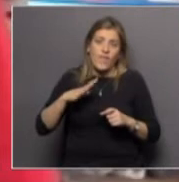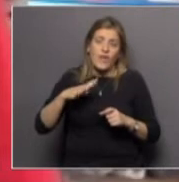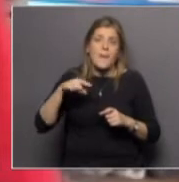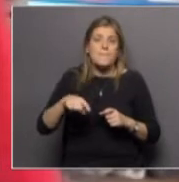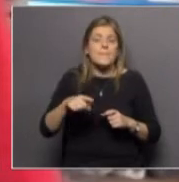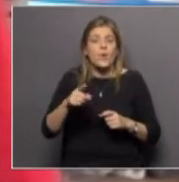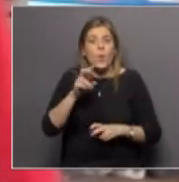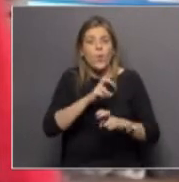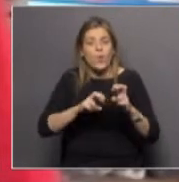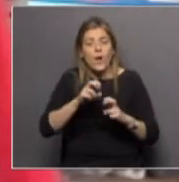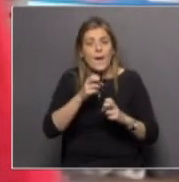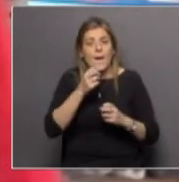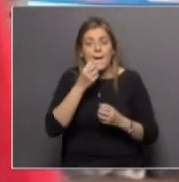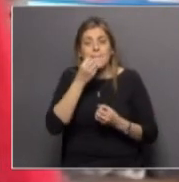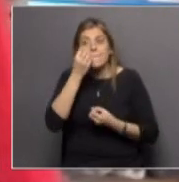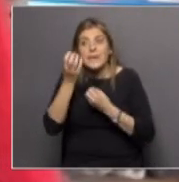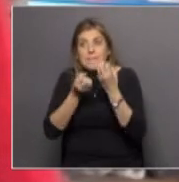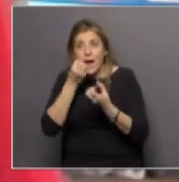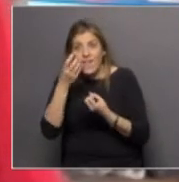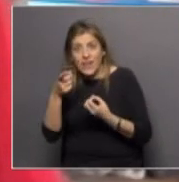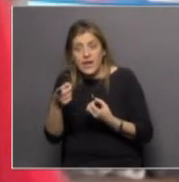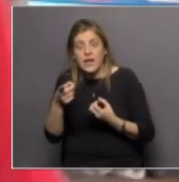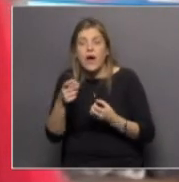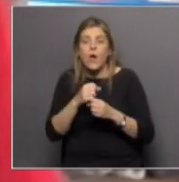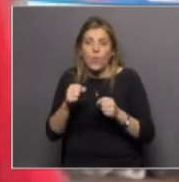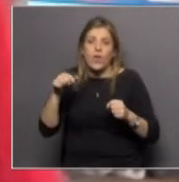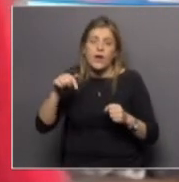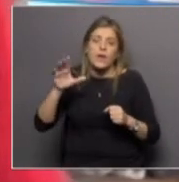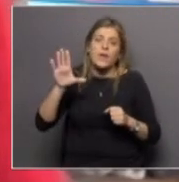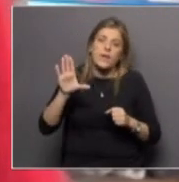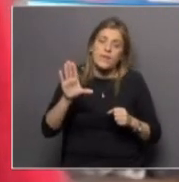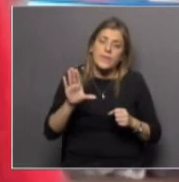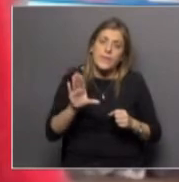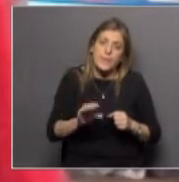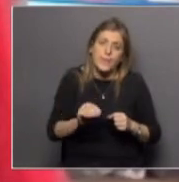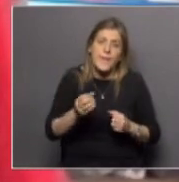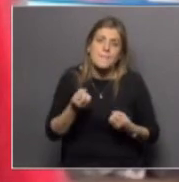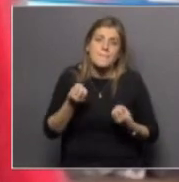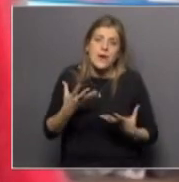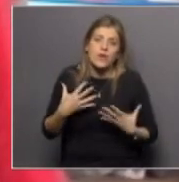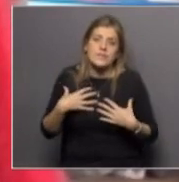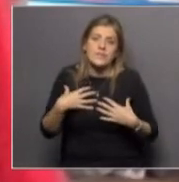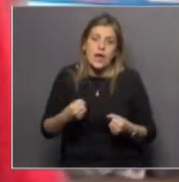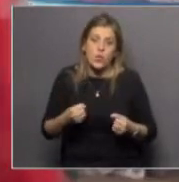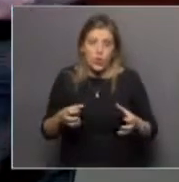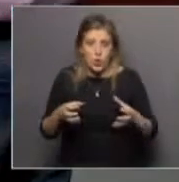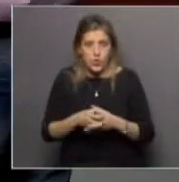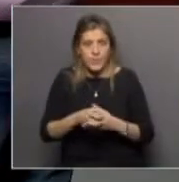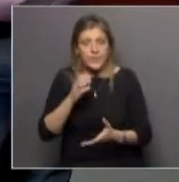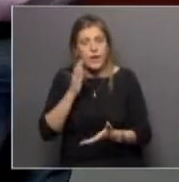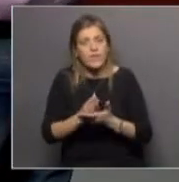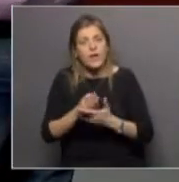primavera auguramos un momento de mayor salud colectiva finalmente